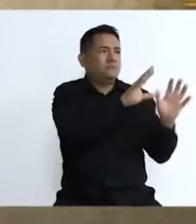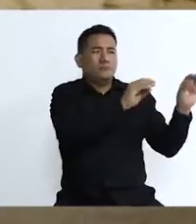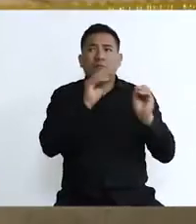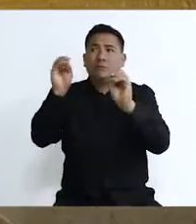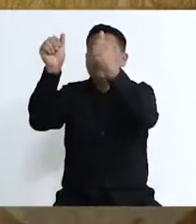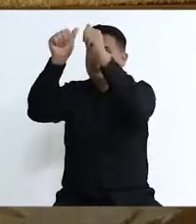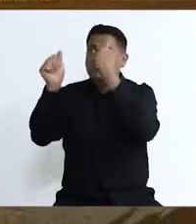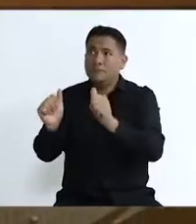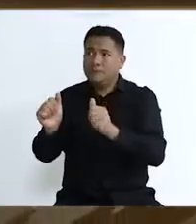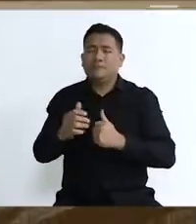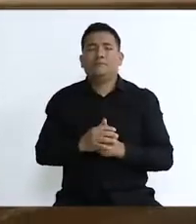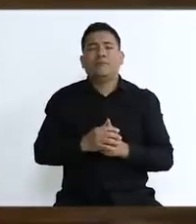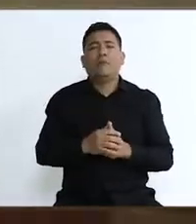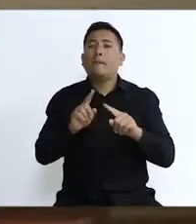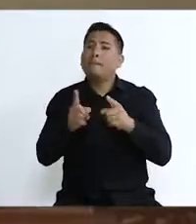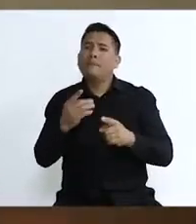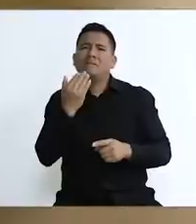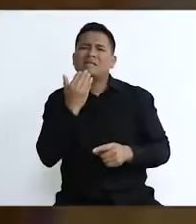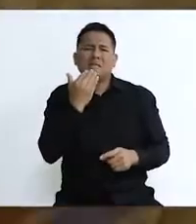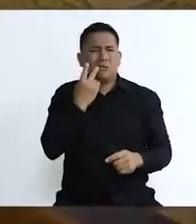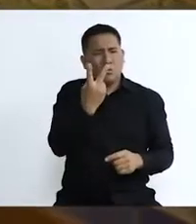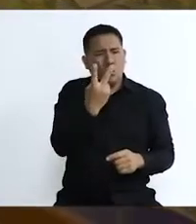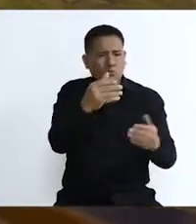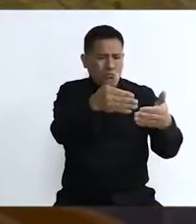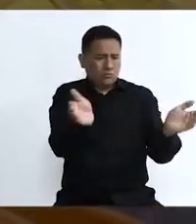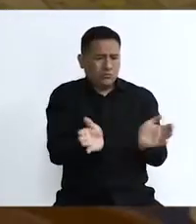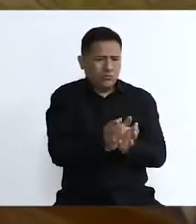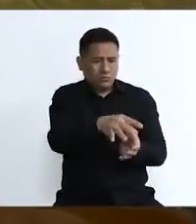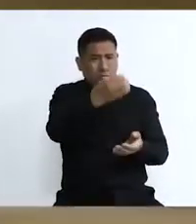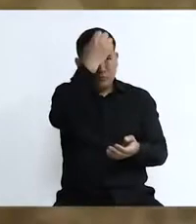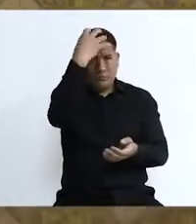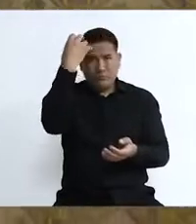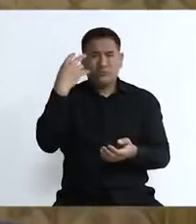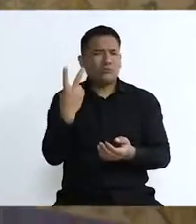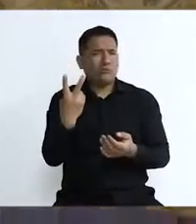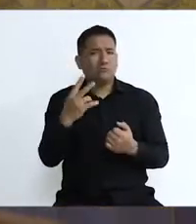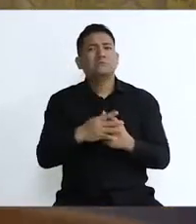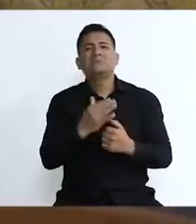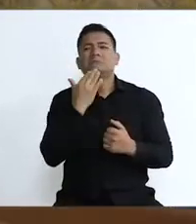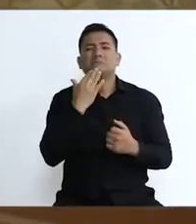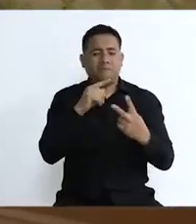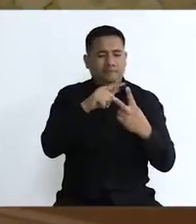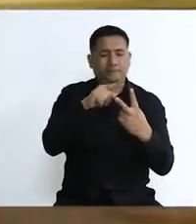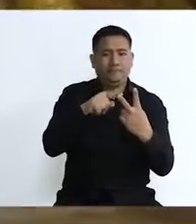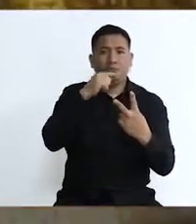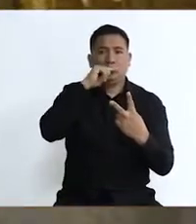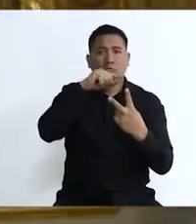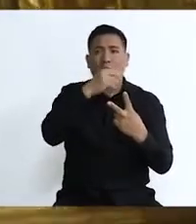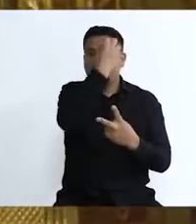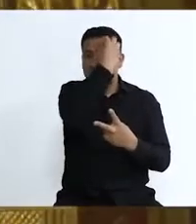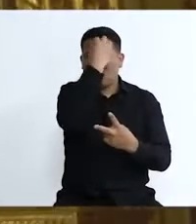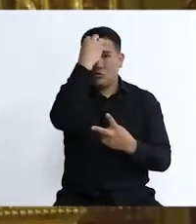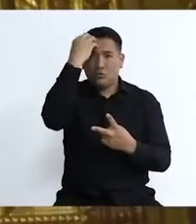santos patronos venidos de algunos lugares de la sierra peruana. Pero nos faltaba develar los dos santos y el héroe bautizados en esta pila.